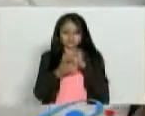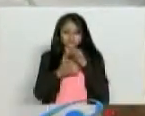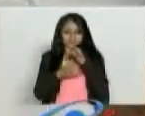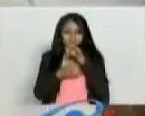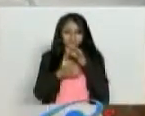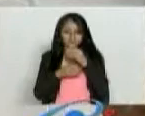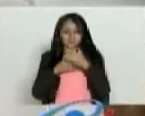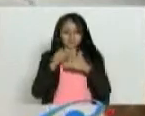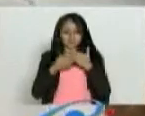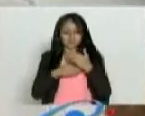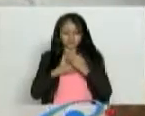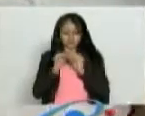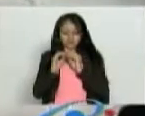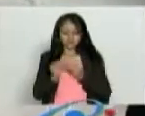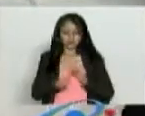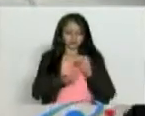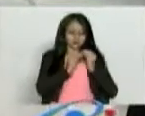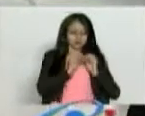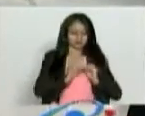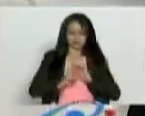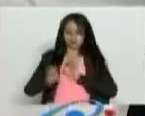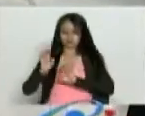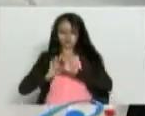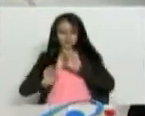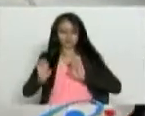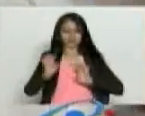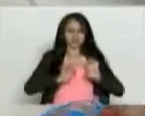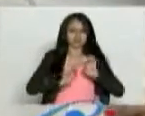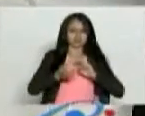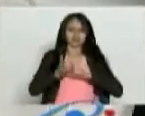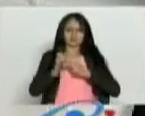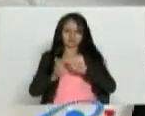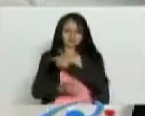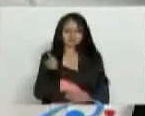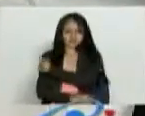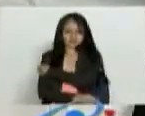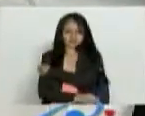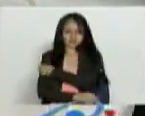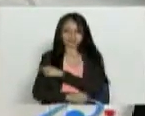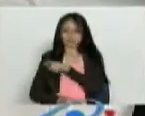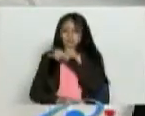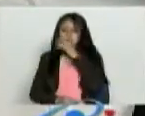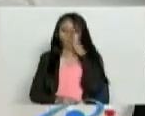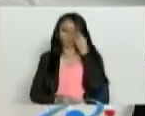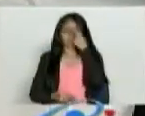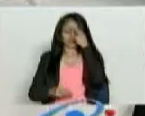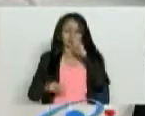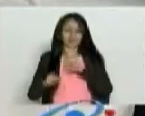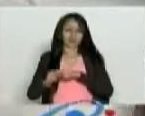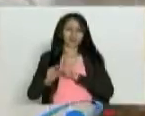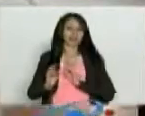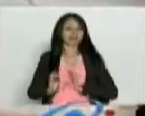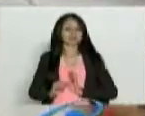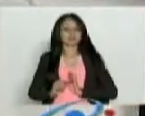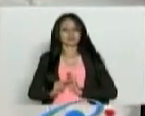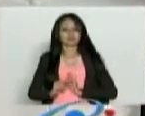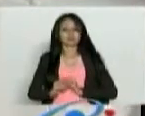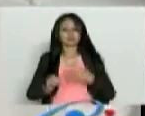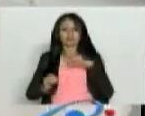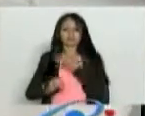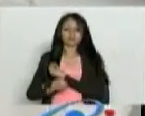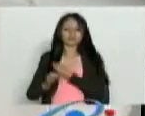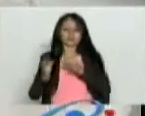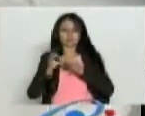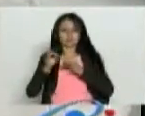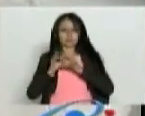organismo cree defensas. Eso es una vacuna. Eso es lo que está haciendo él en Colombia. Entonces, y eso lo explicamos el